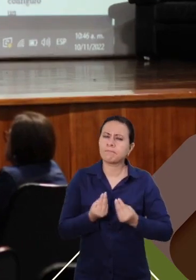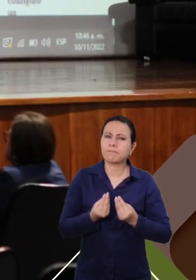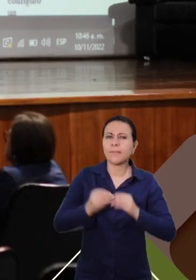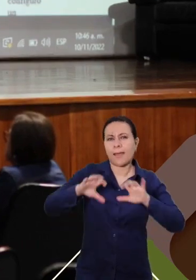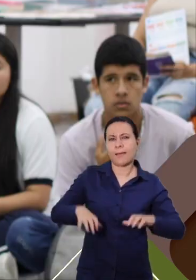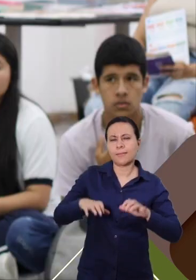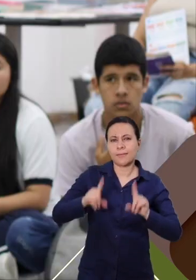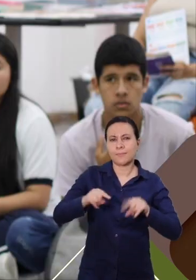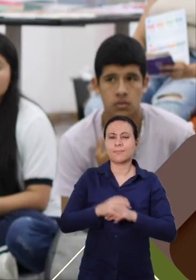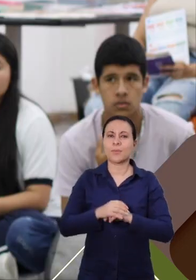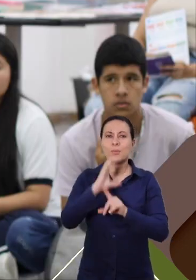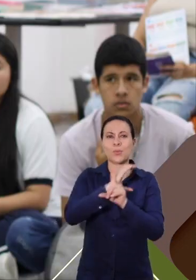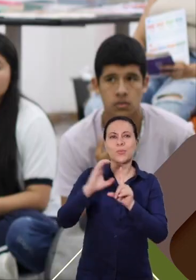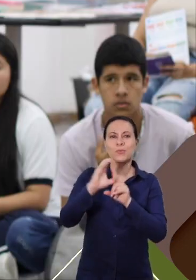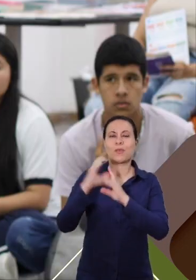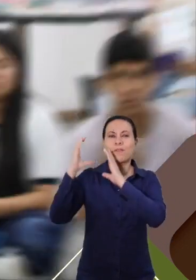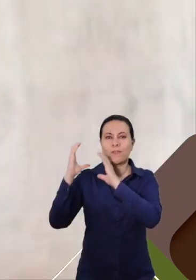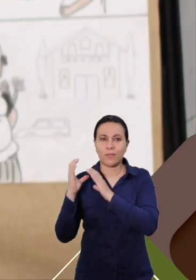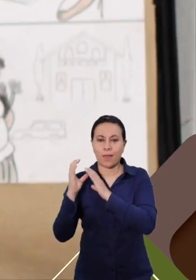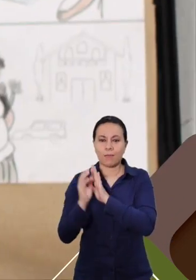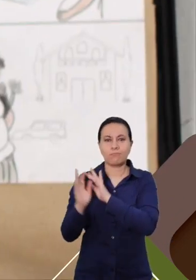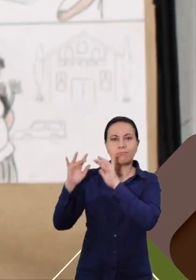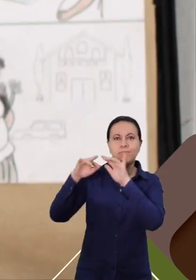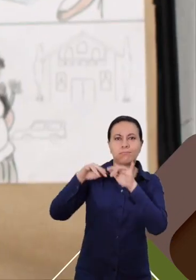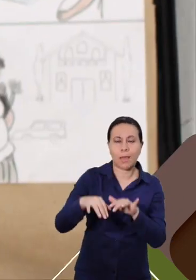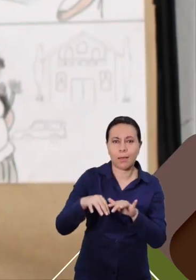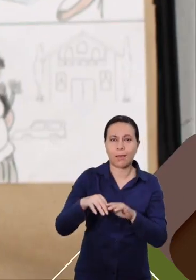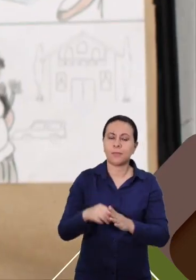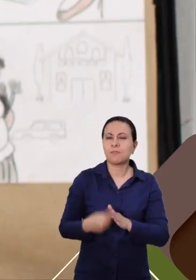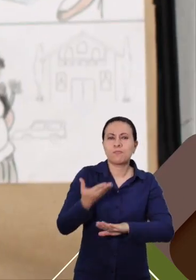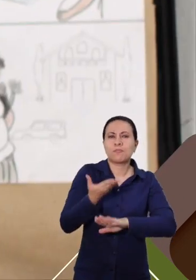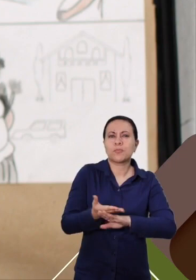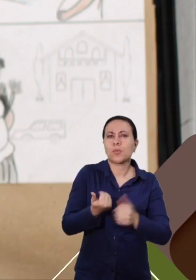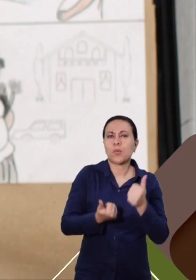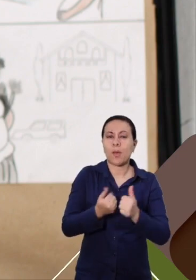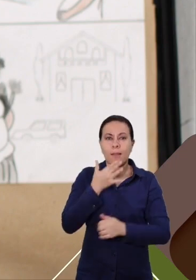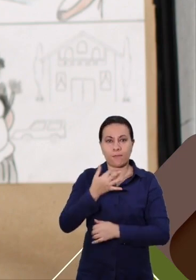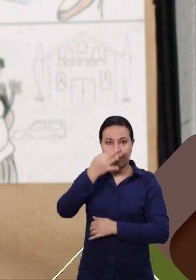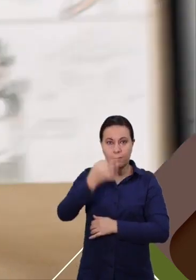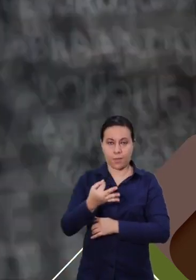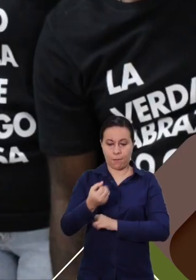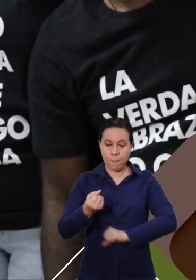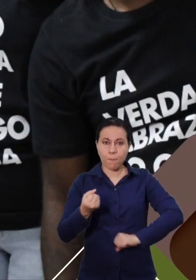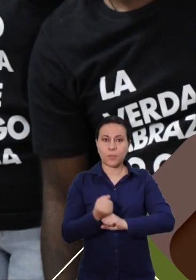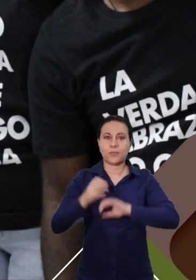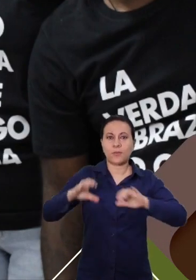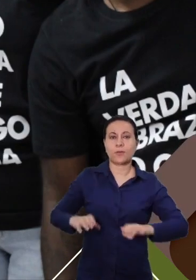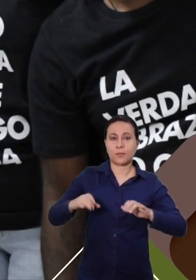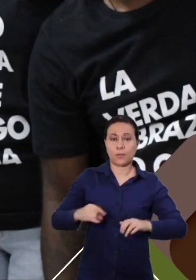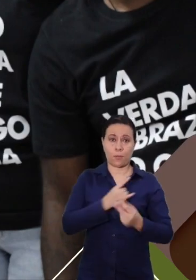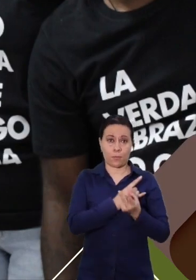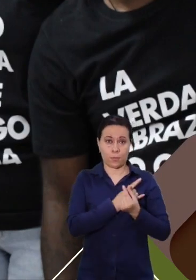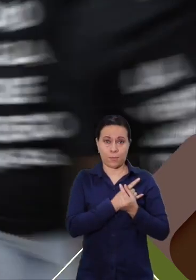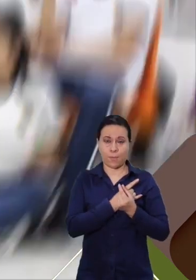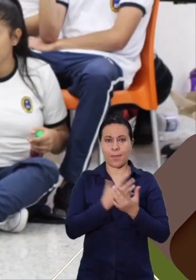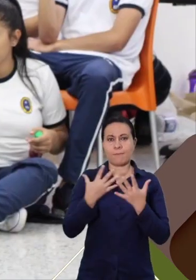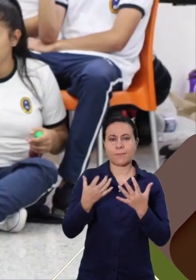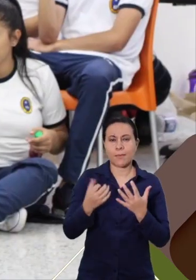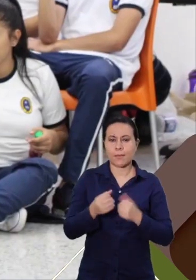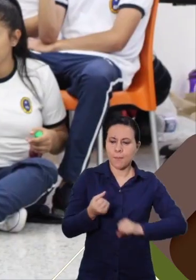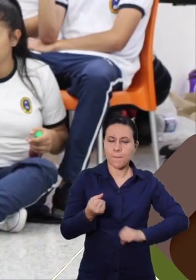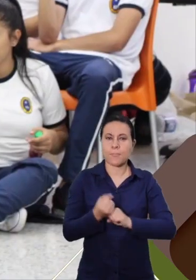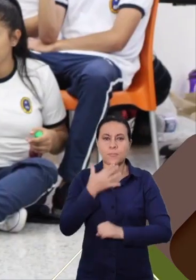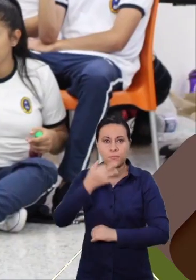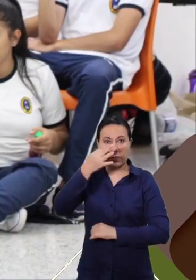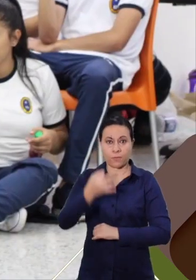Facultad y se apostó a la verdad. Apoyando el evento, la UTP abraza la verdad. En el marco de reconciliación y de